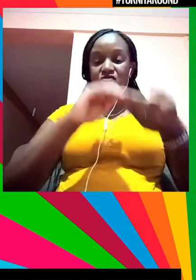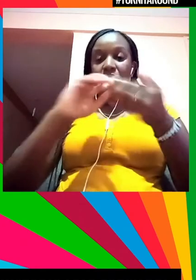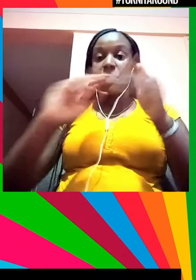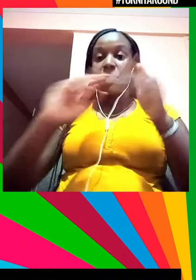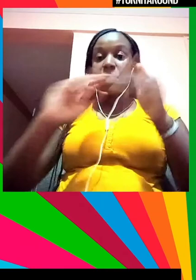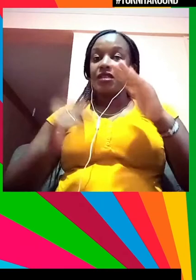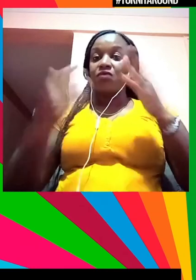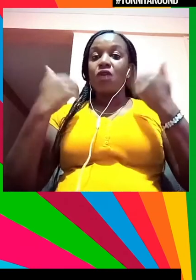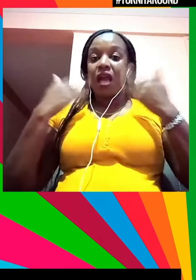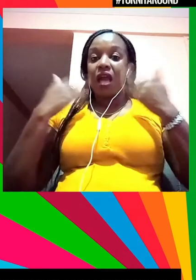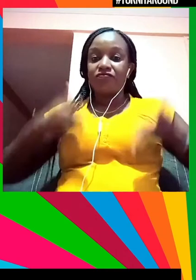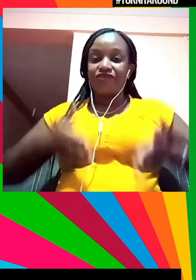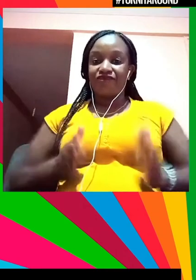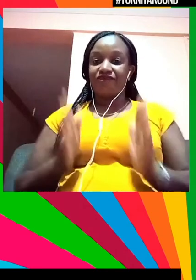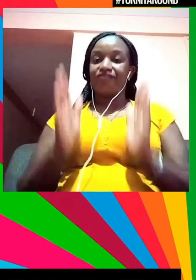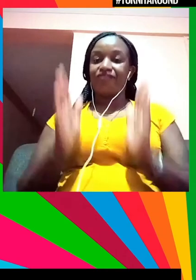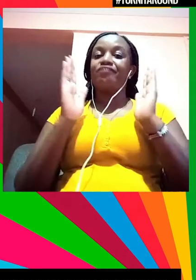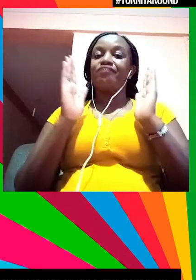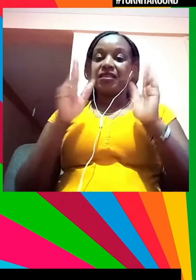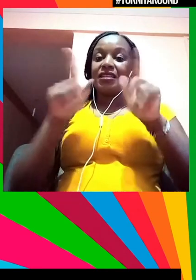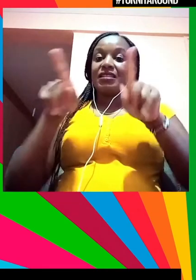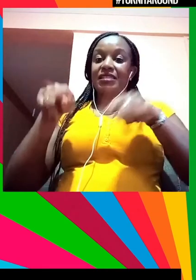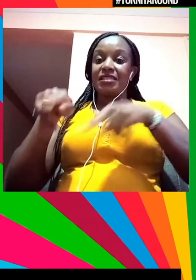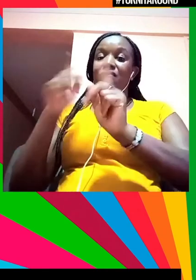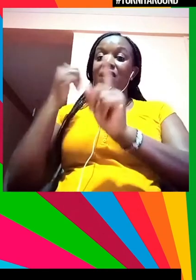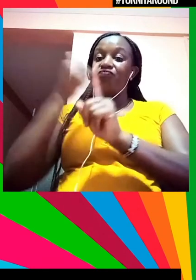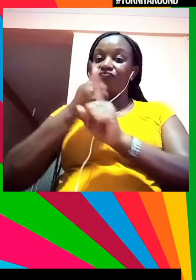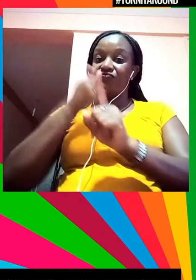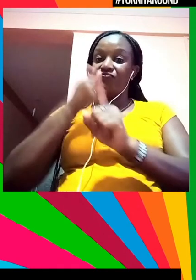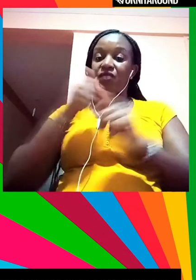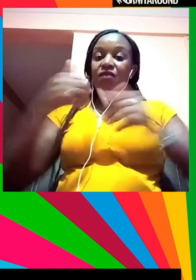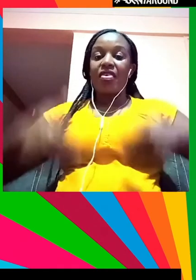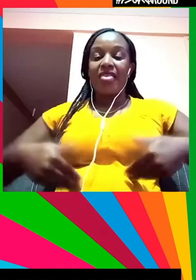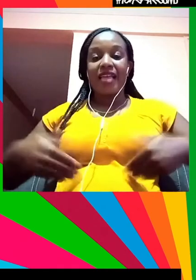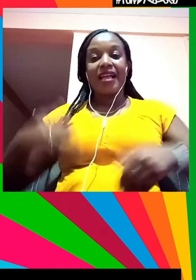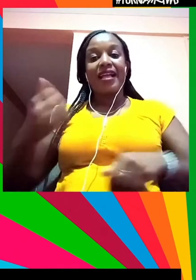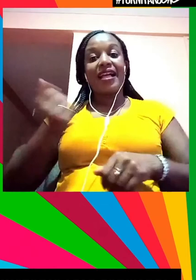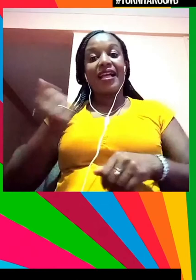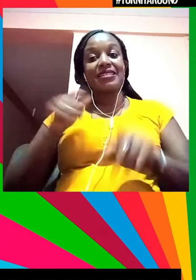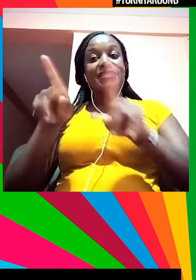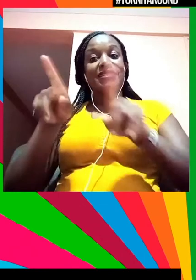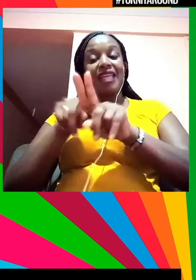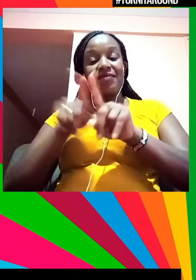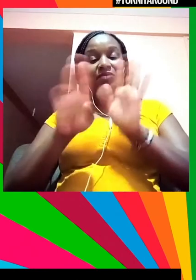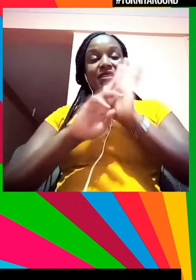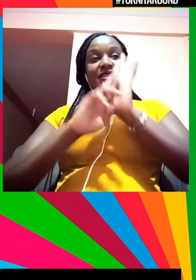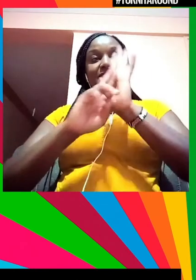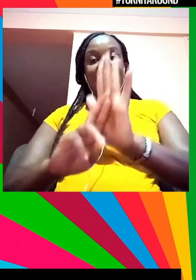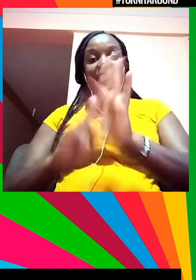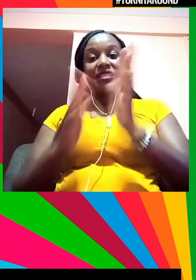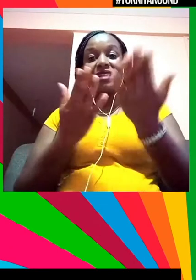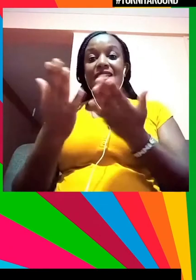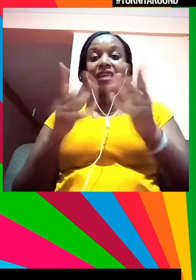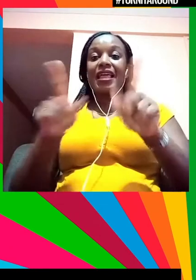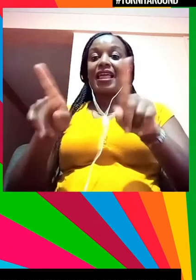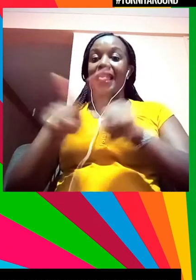puesto. Es una defensora de las mujeres, jóvenes y grupos subrepresentados y es la ministra de Desarrollo Internacional de